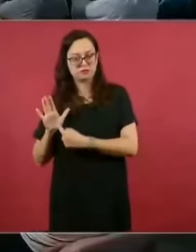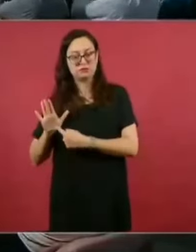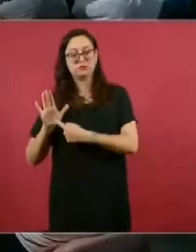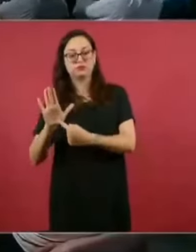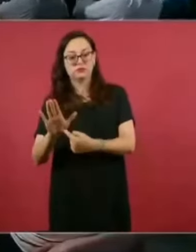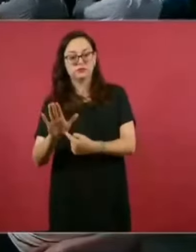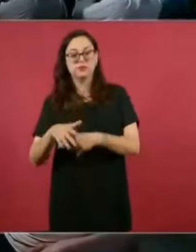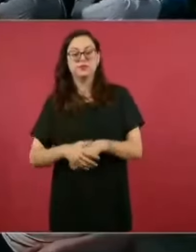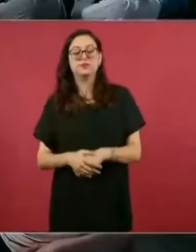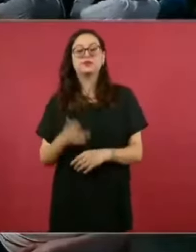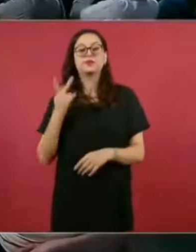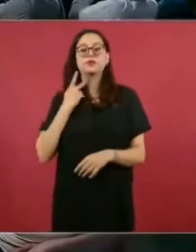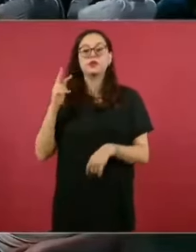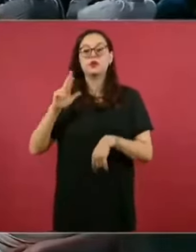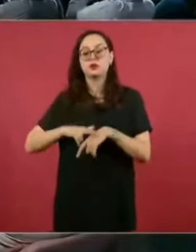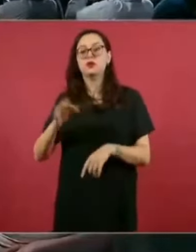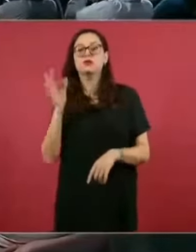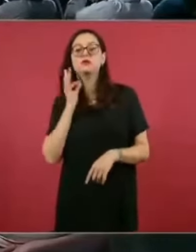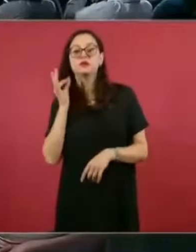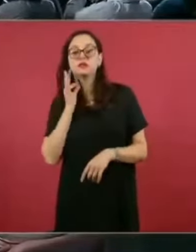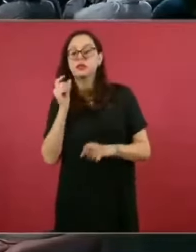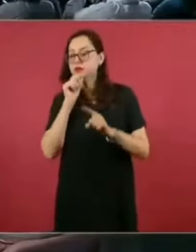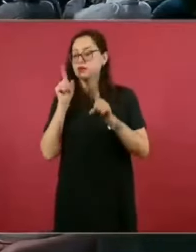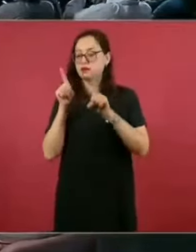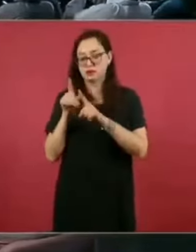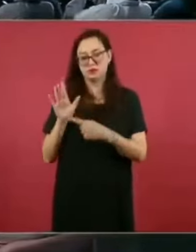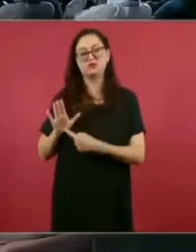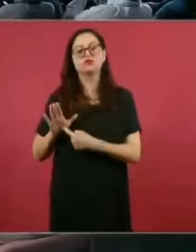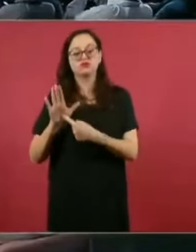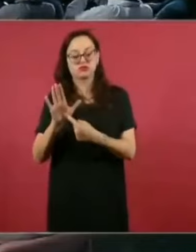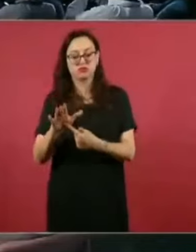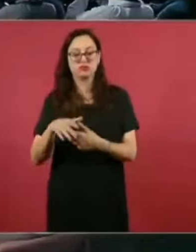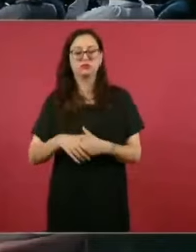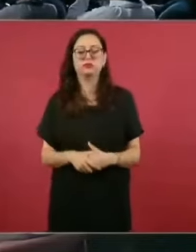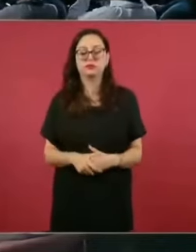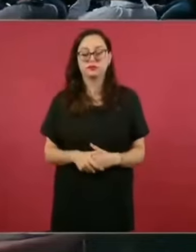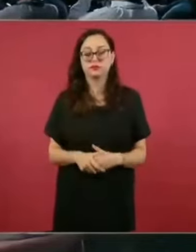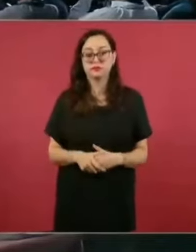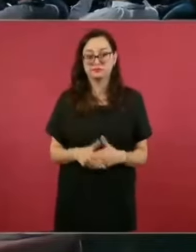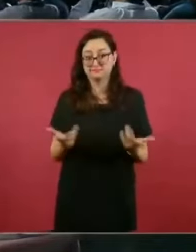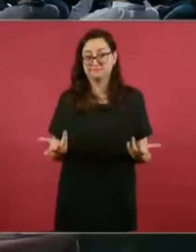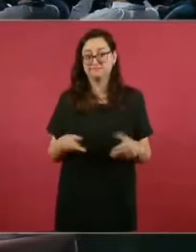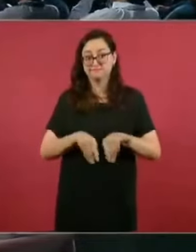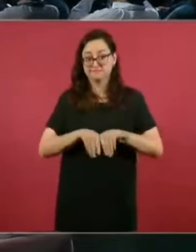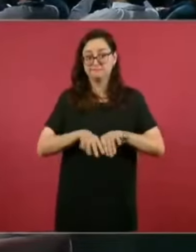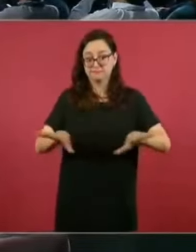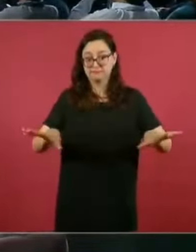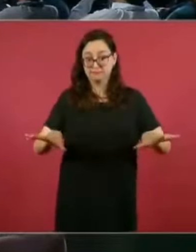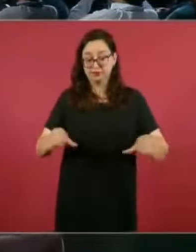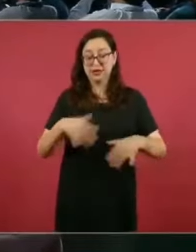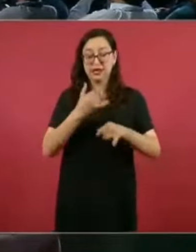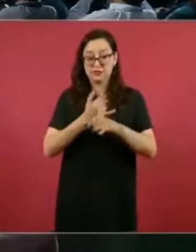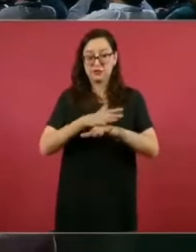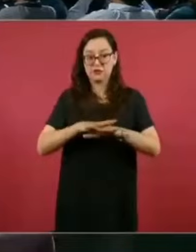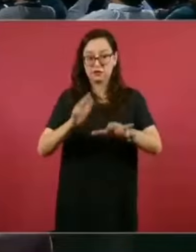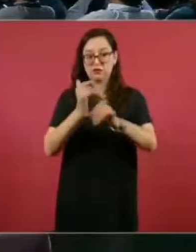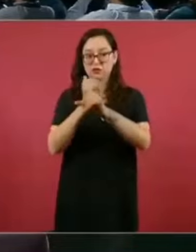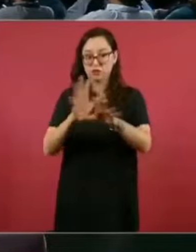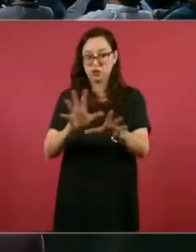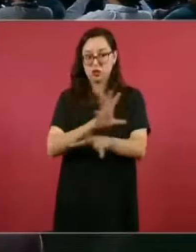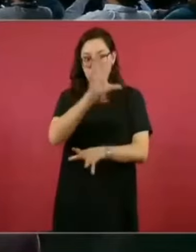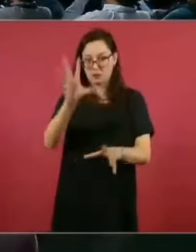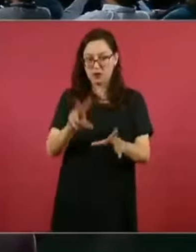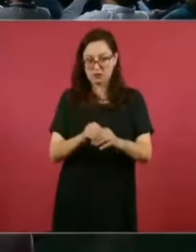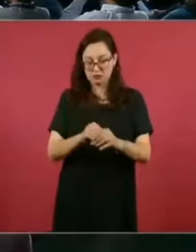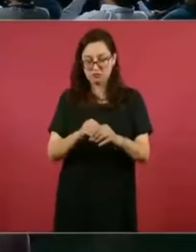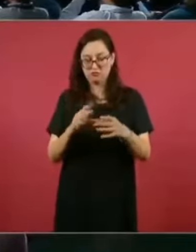Procuraduría Fiscal y desde luego Segalmex, para que esto quede totalmente